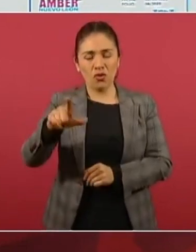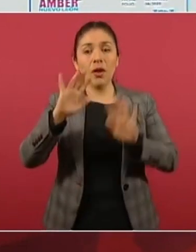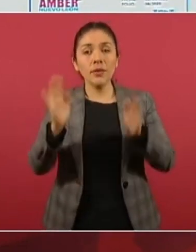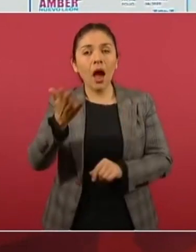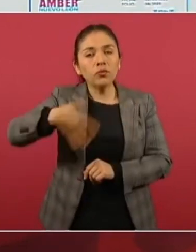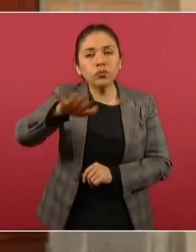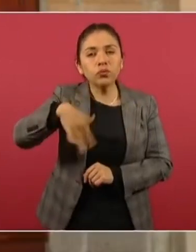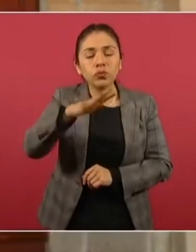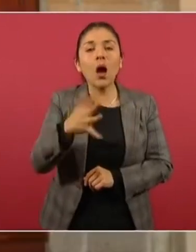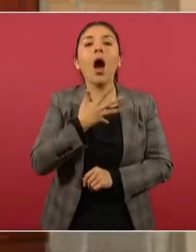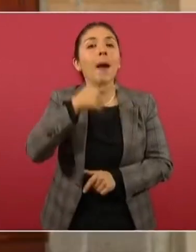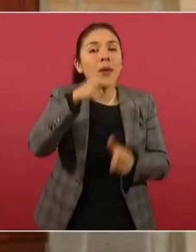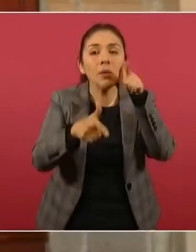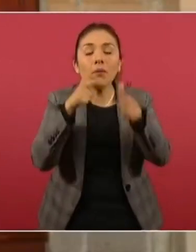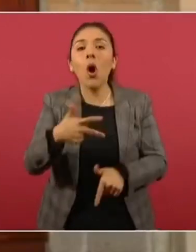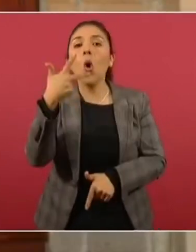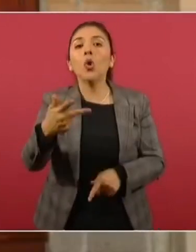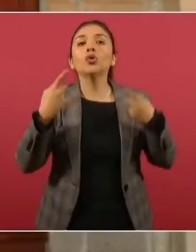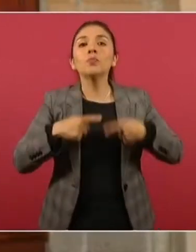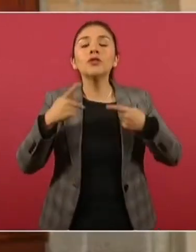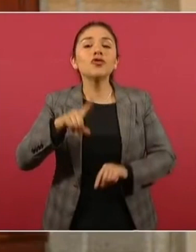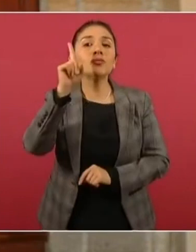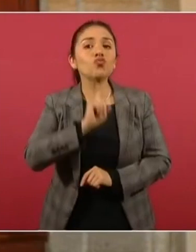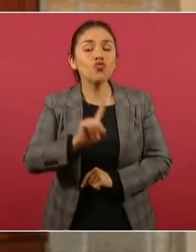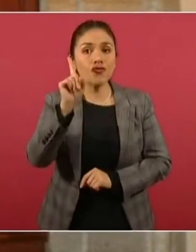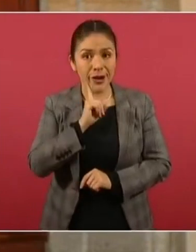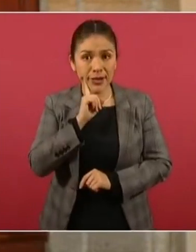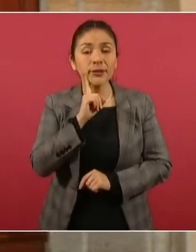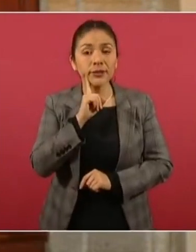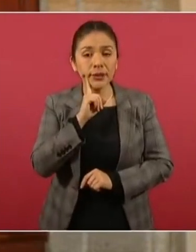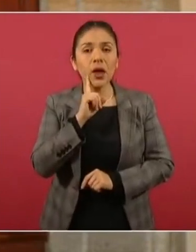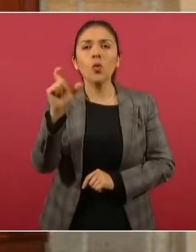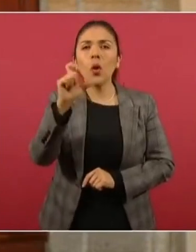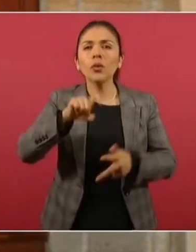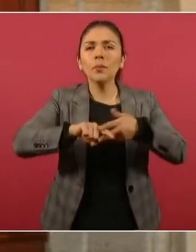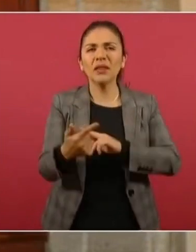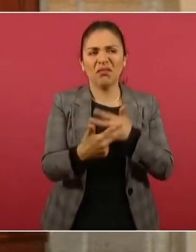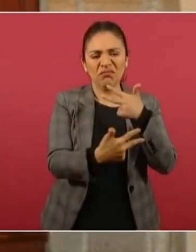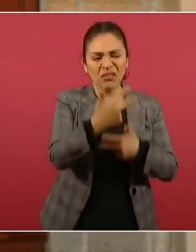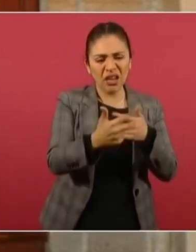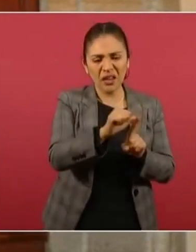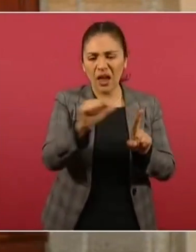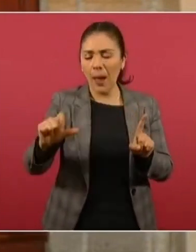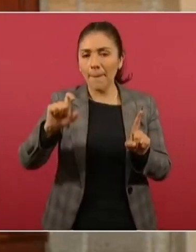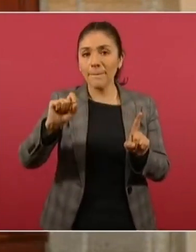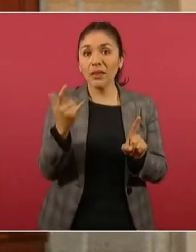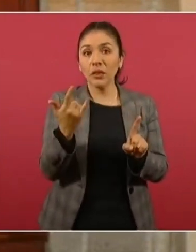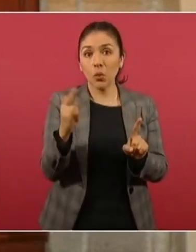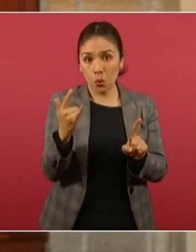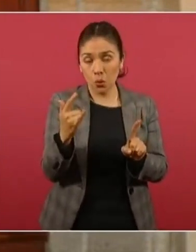localización de ocho personas del sexo femenino entre los días del 13 al 20 de julio.